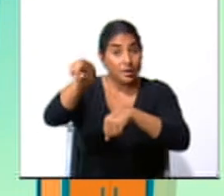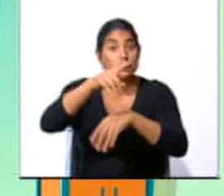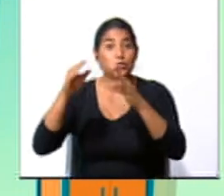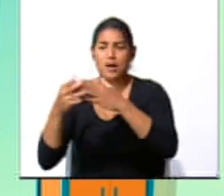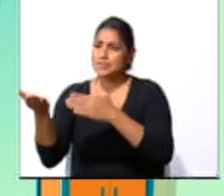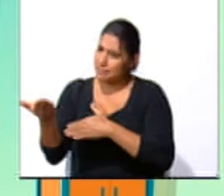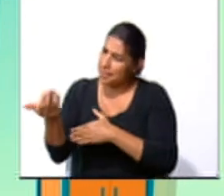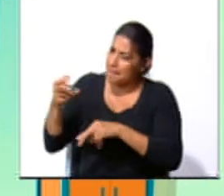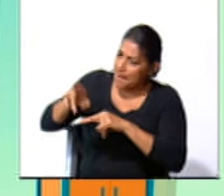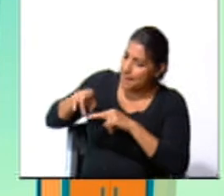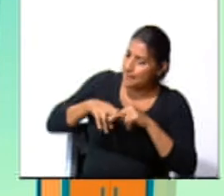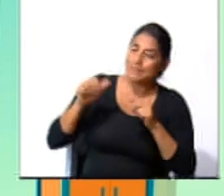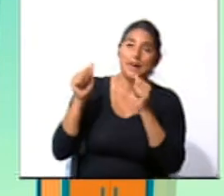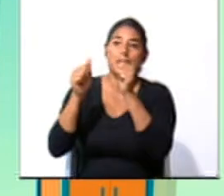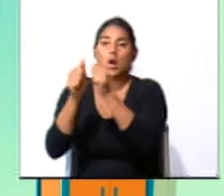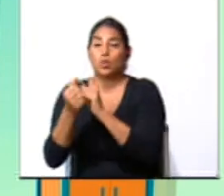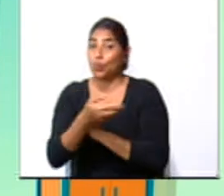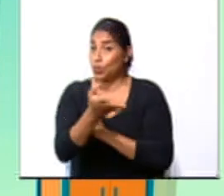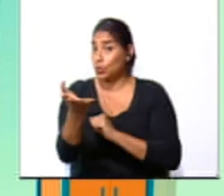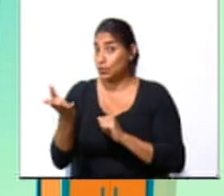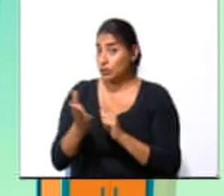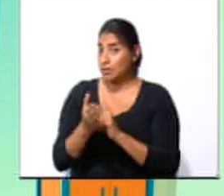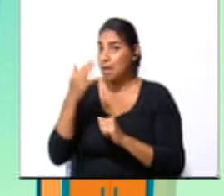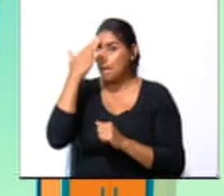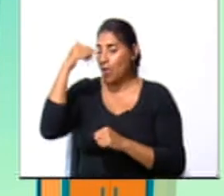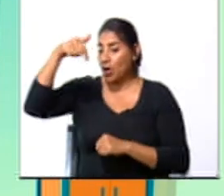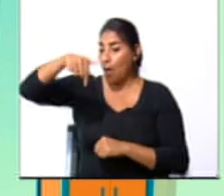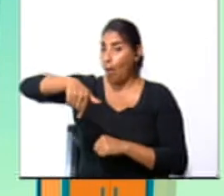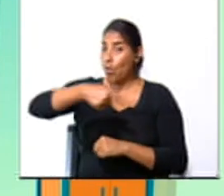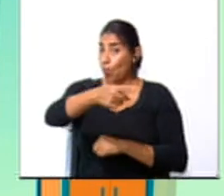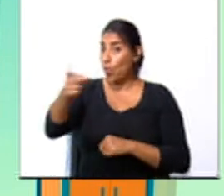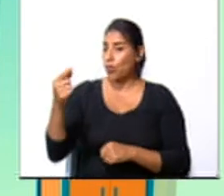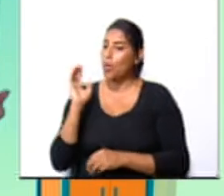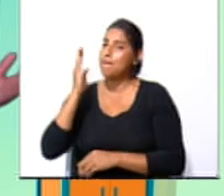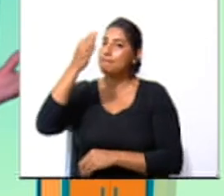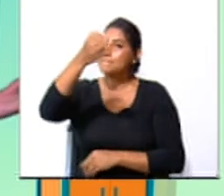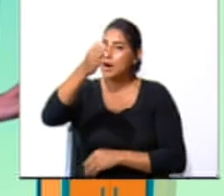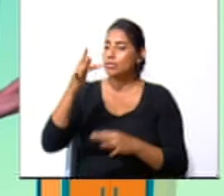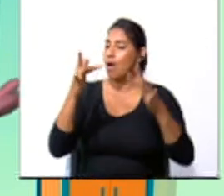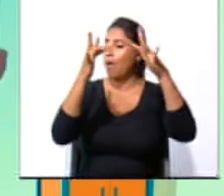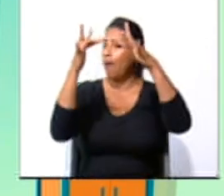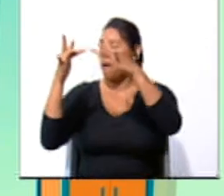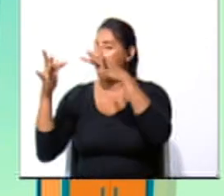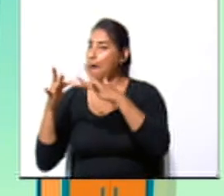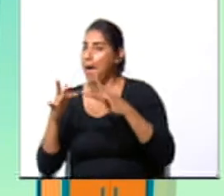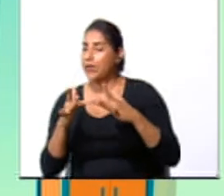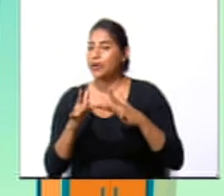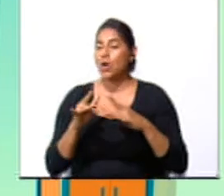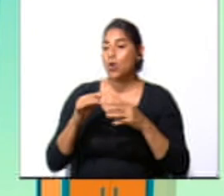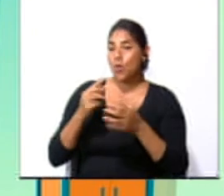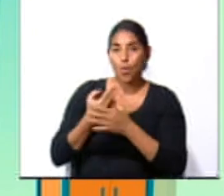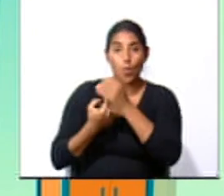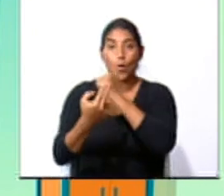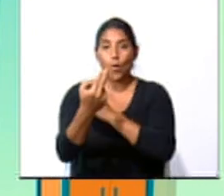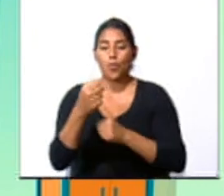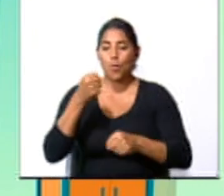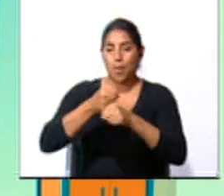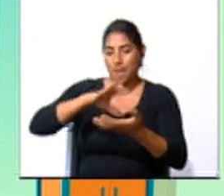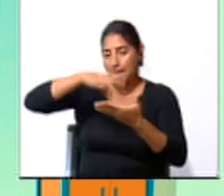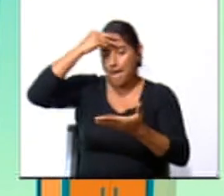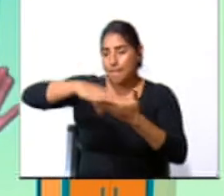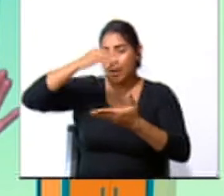acompañan ahí en casa o en donde estén. Porque hoy, ustedes y yo nos vamos a conectar, claro que sí, y juntos vamos a construir